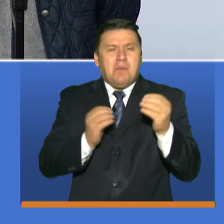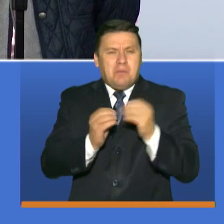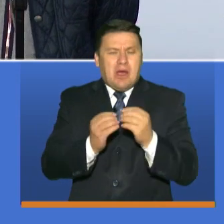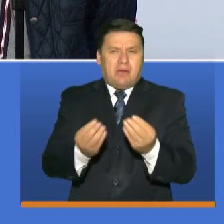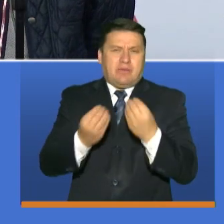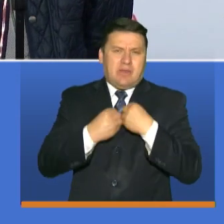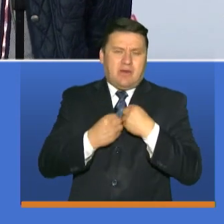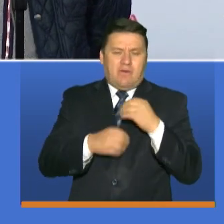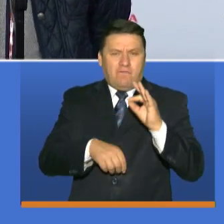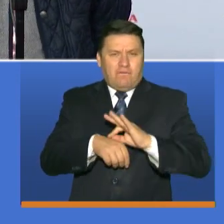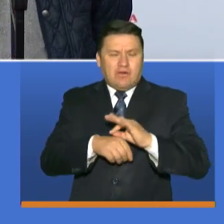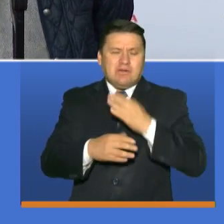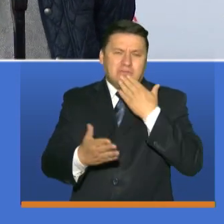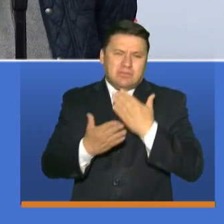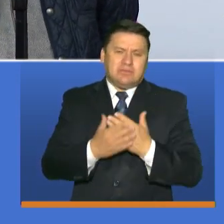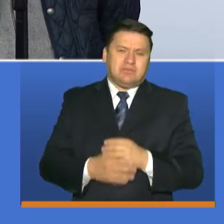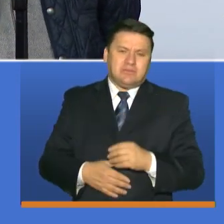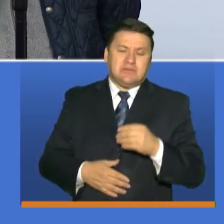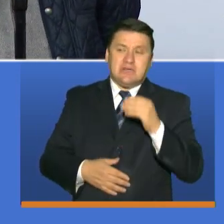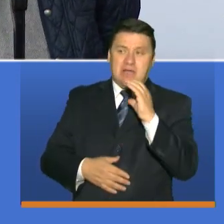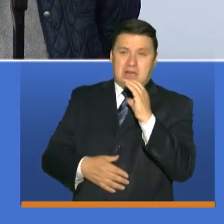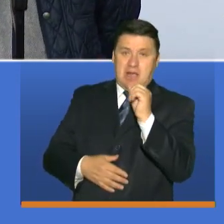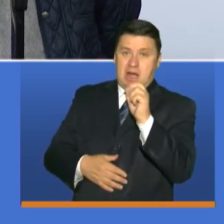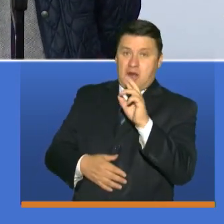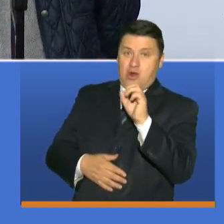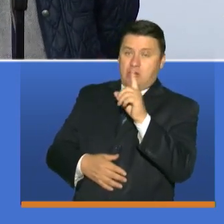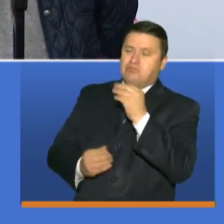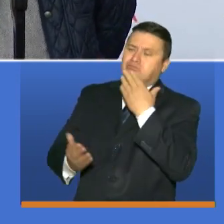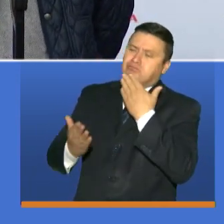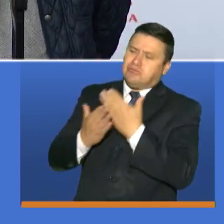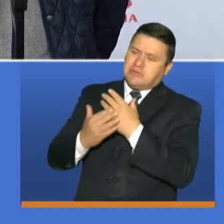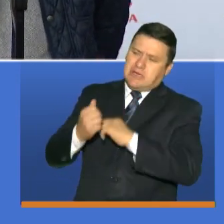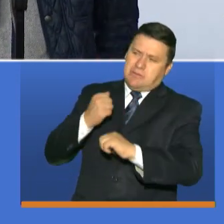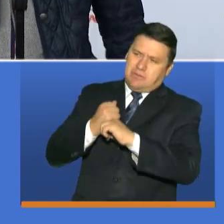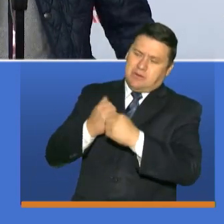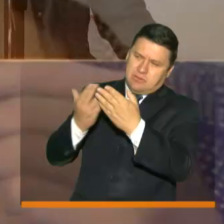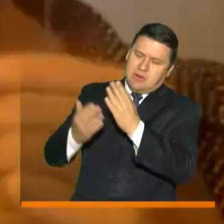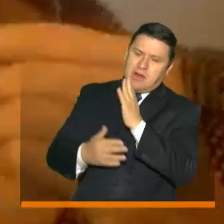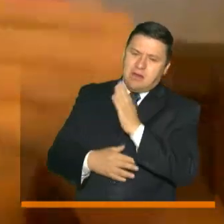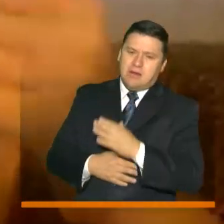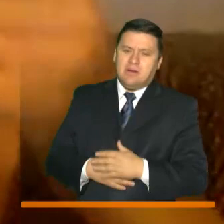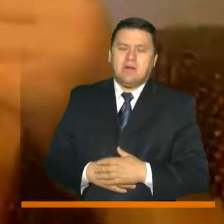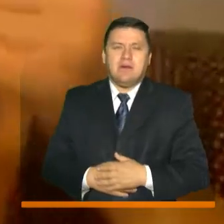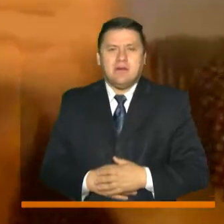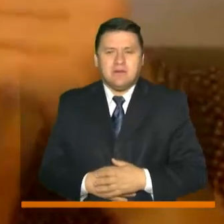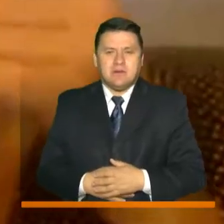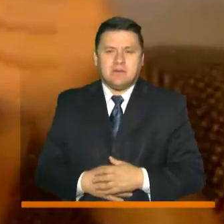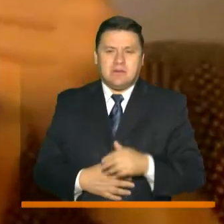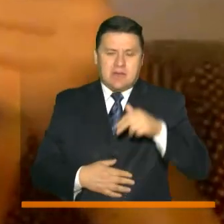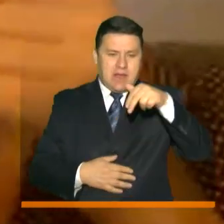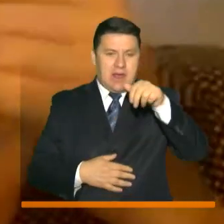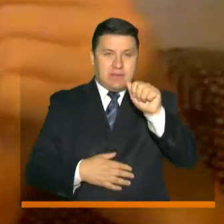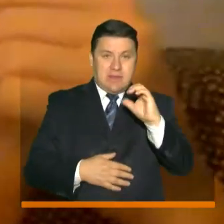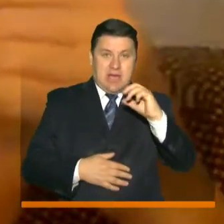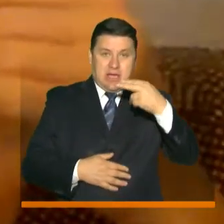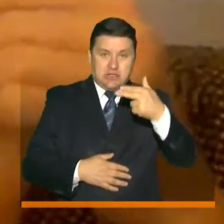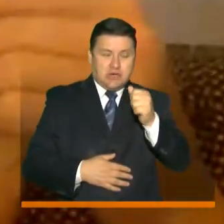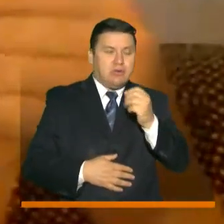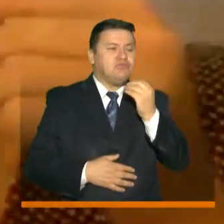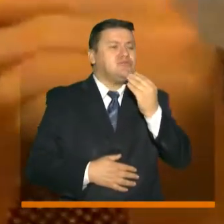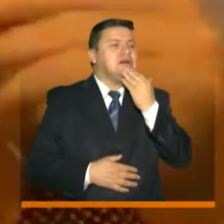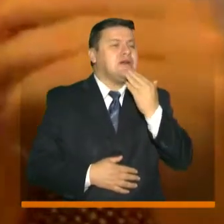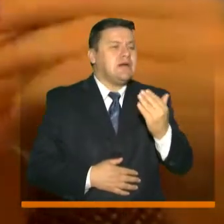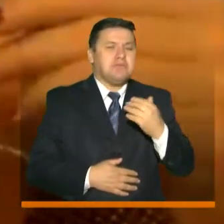muchos beneficios a través de la Fundación. Así que, Caro, una vez más, gracias por este apoyo y te doy la palabra. Nacho, muchísimas gracias.